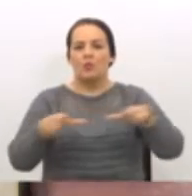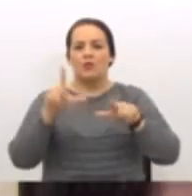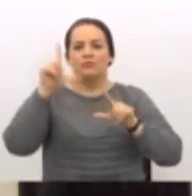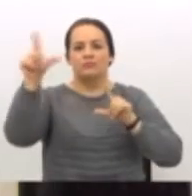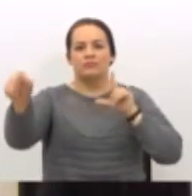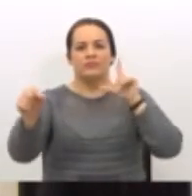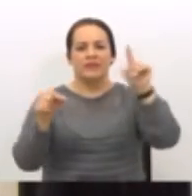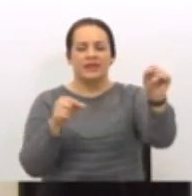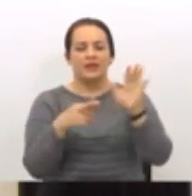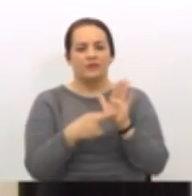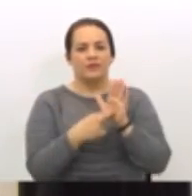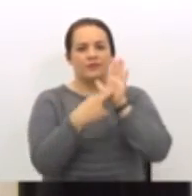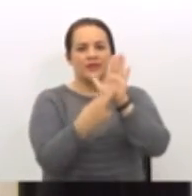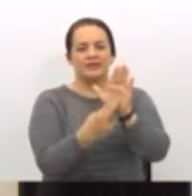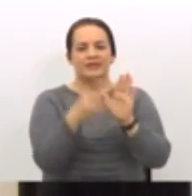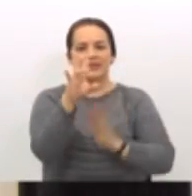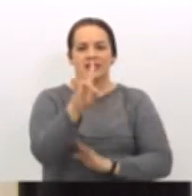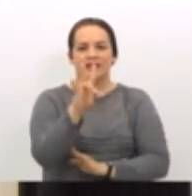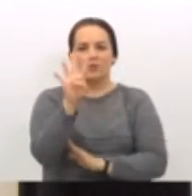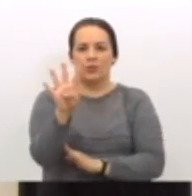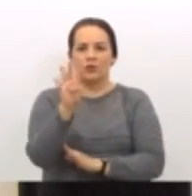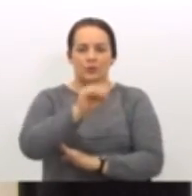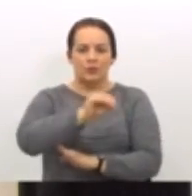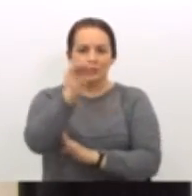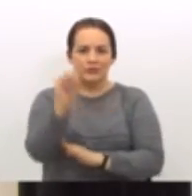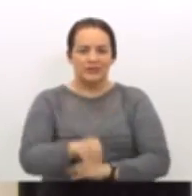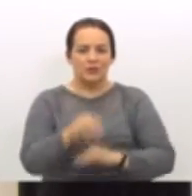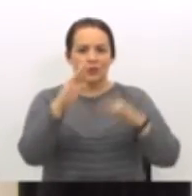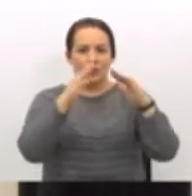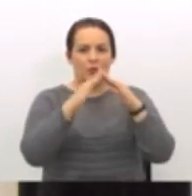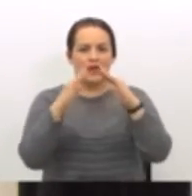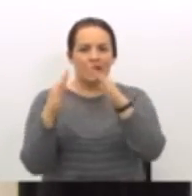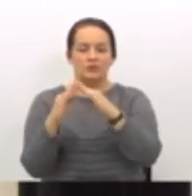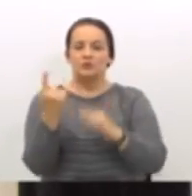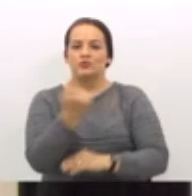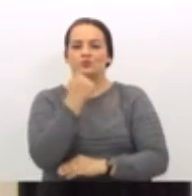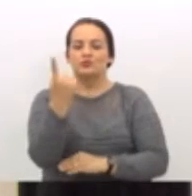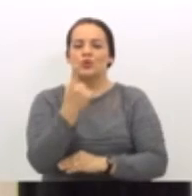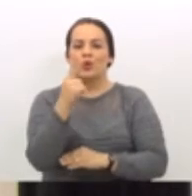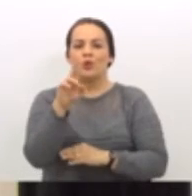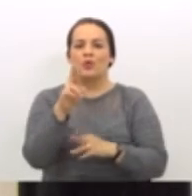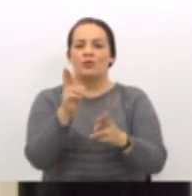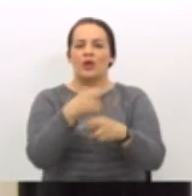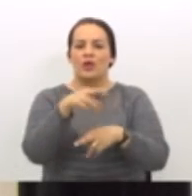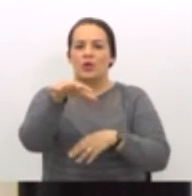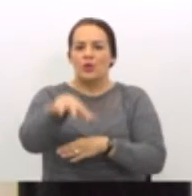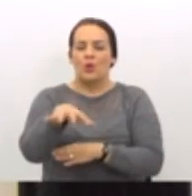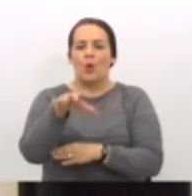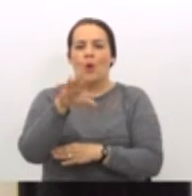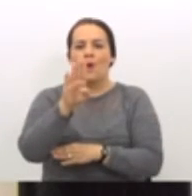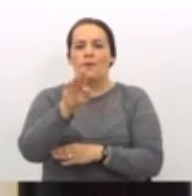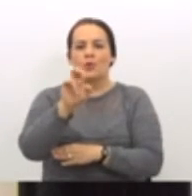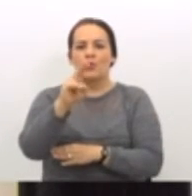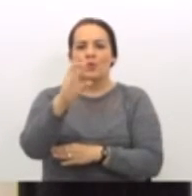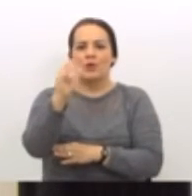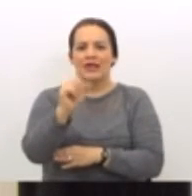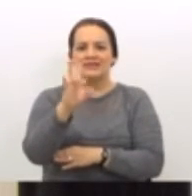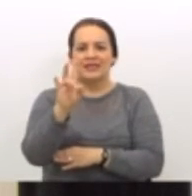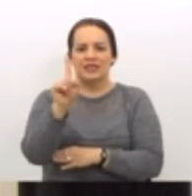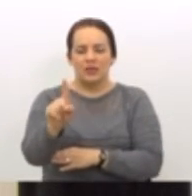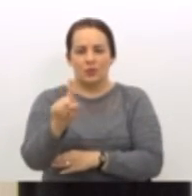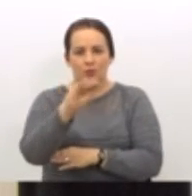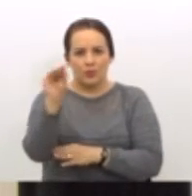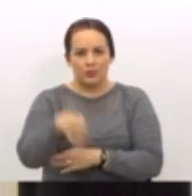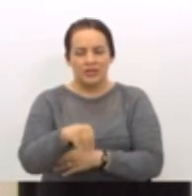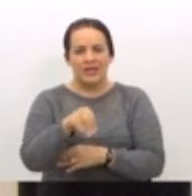un 74% de los hogares. Solo en la región Bruncas el 71%, en la región